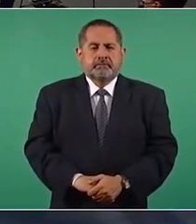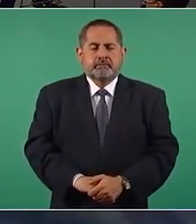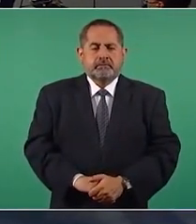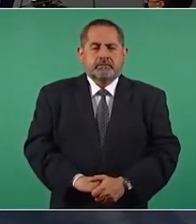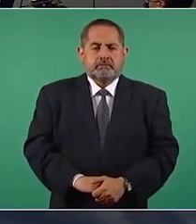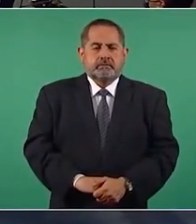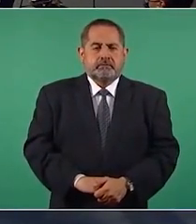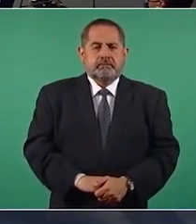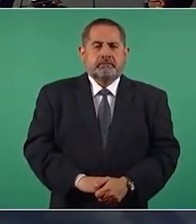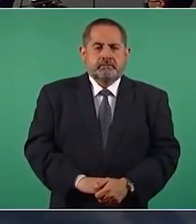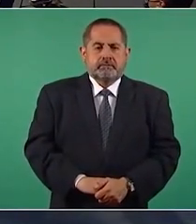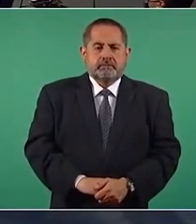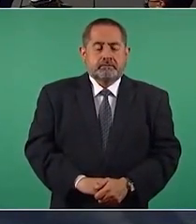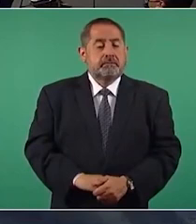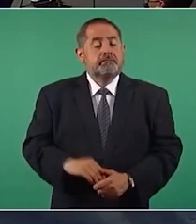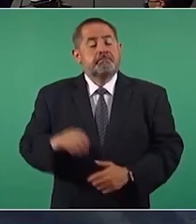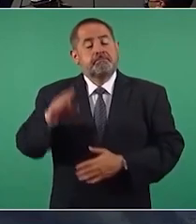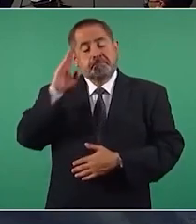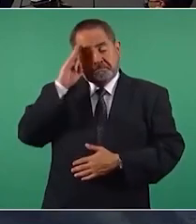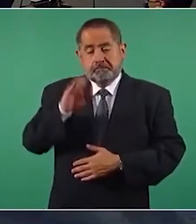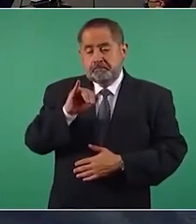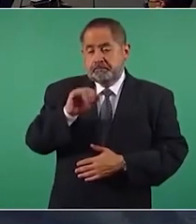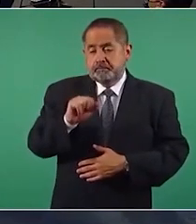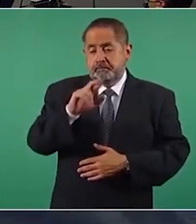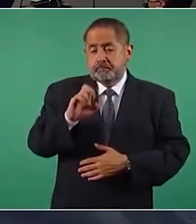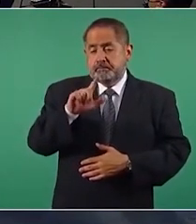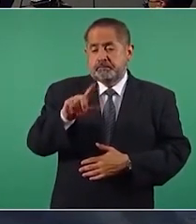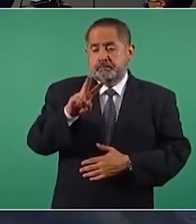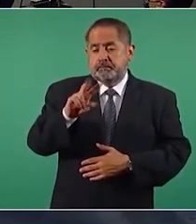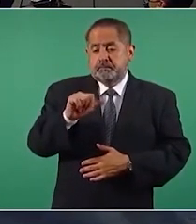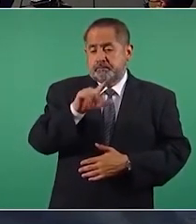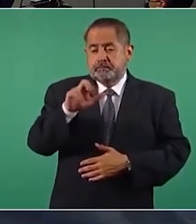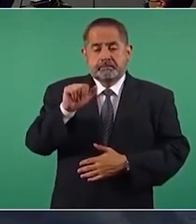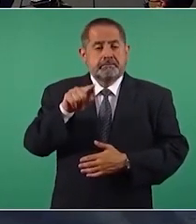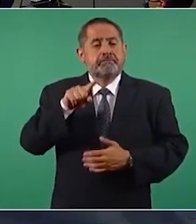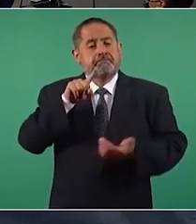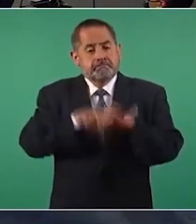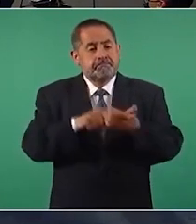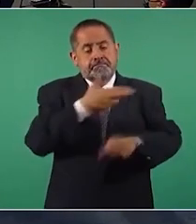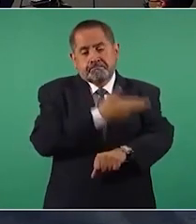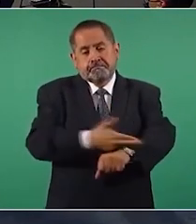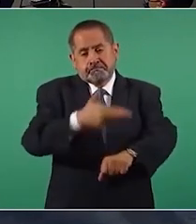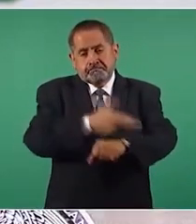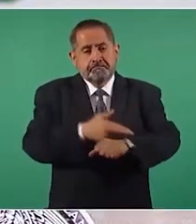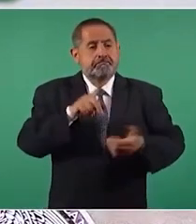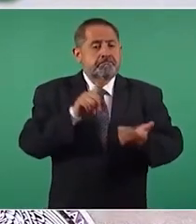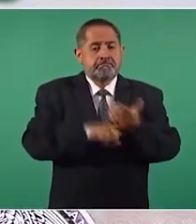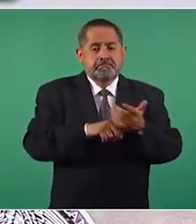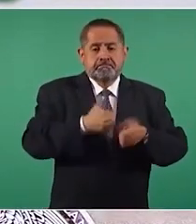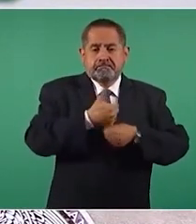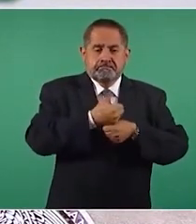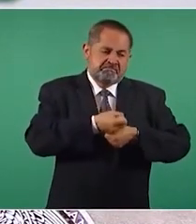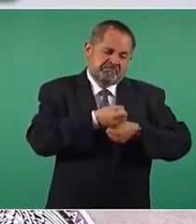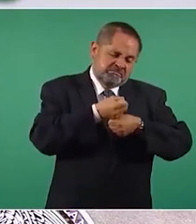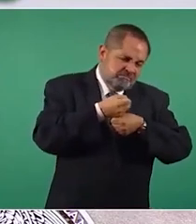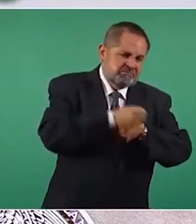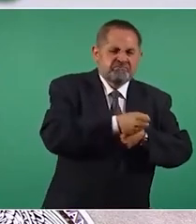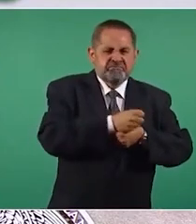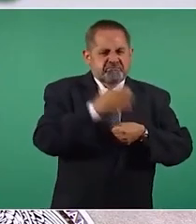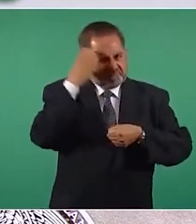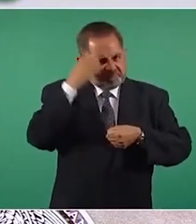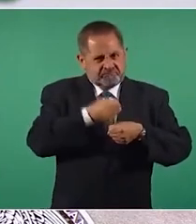El señor Israel Vallarta enfrenta un proceso, fue víctima de tortura y